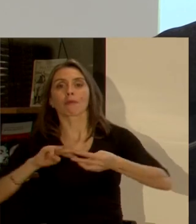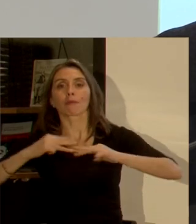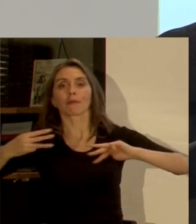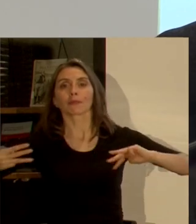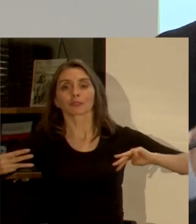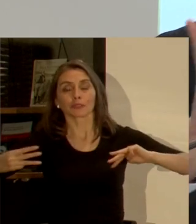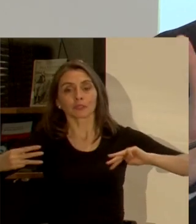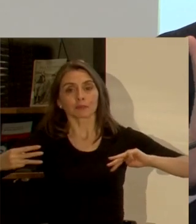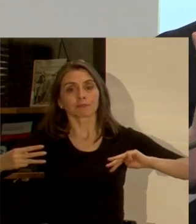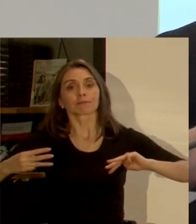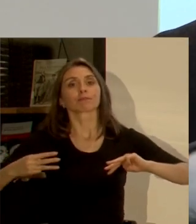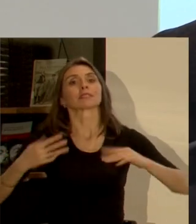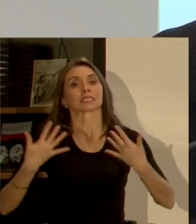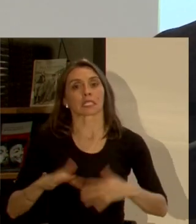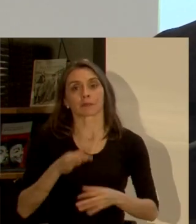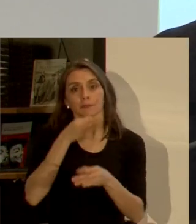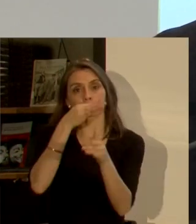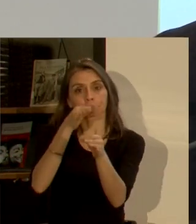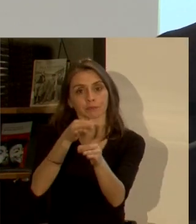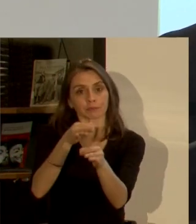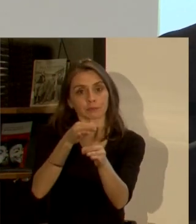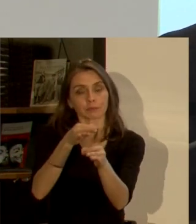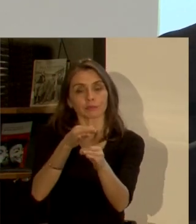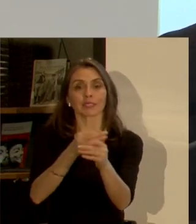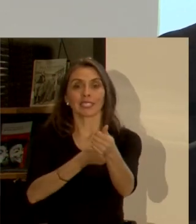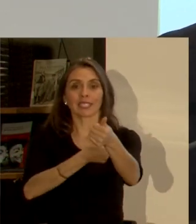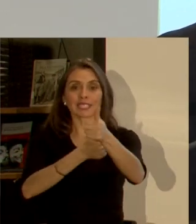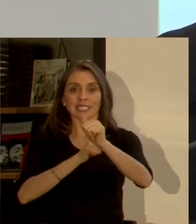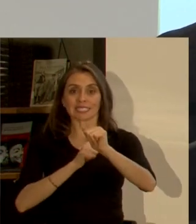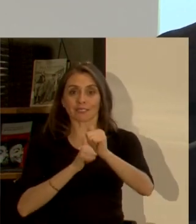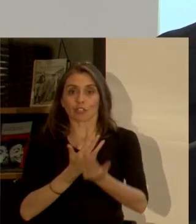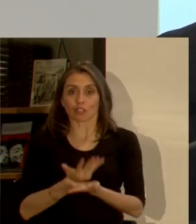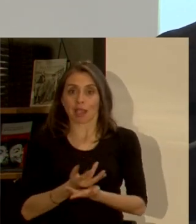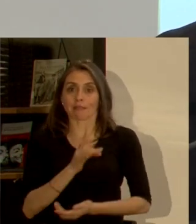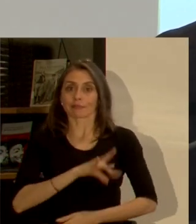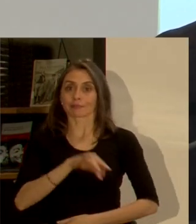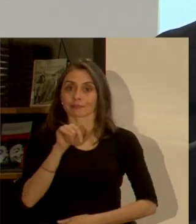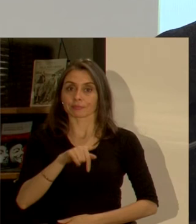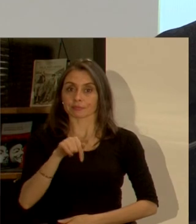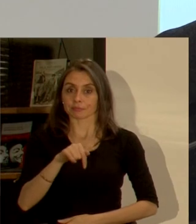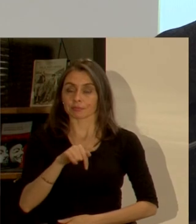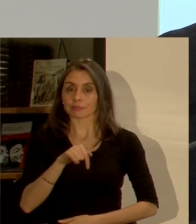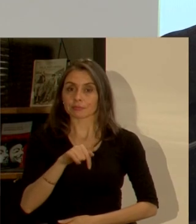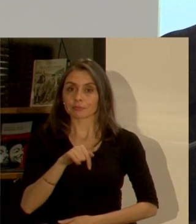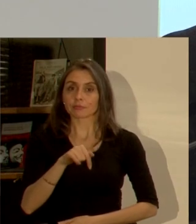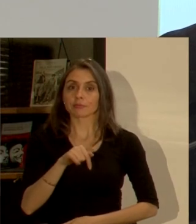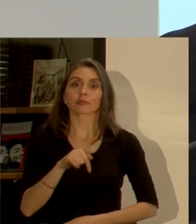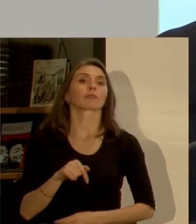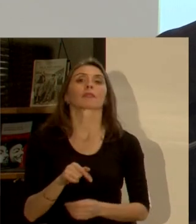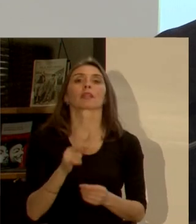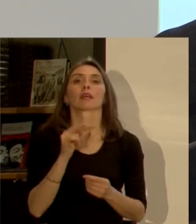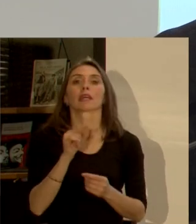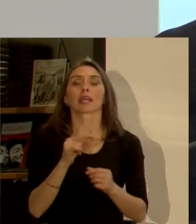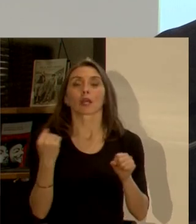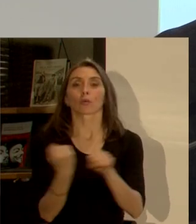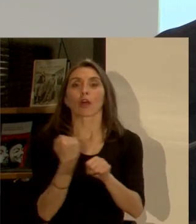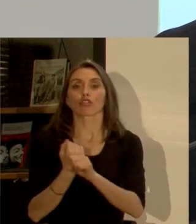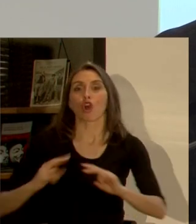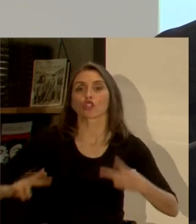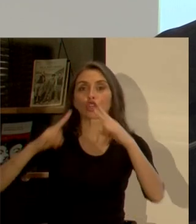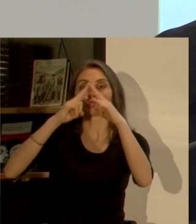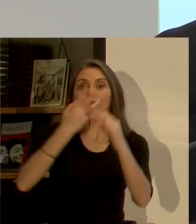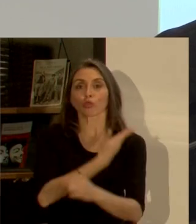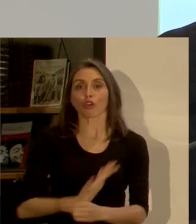ahí habiendo dicho eso creo que el desafío que nosotros tenemos hoy día en Chile es agregar valor con las obras públicas